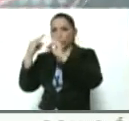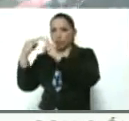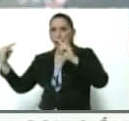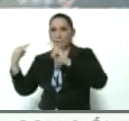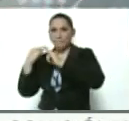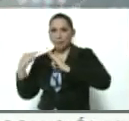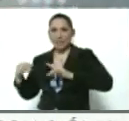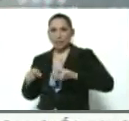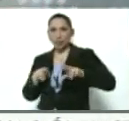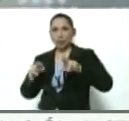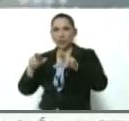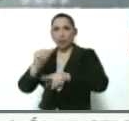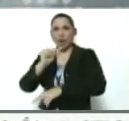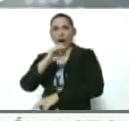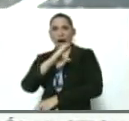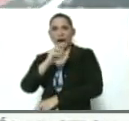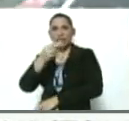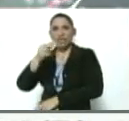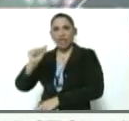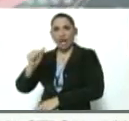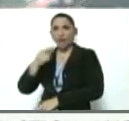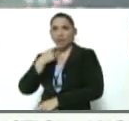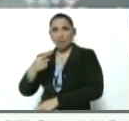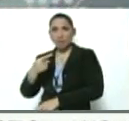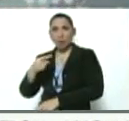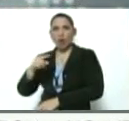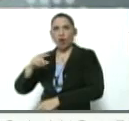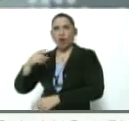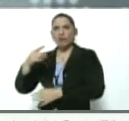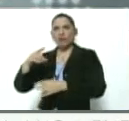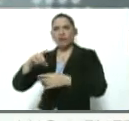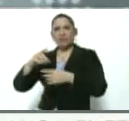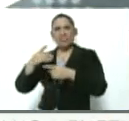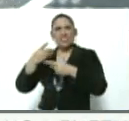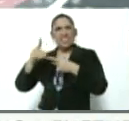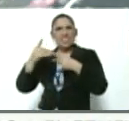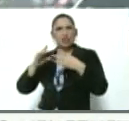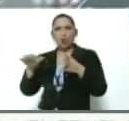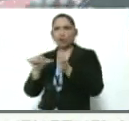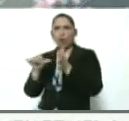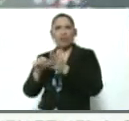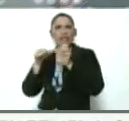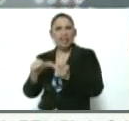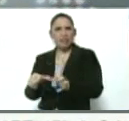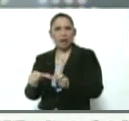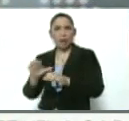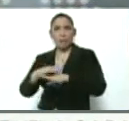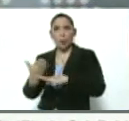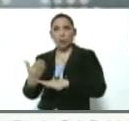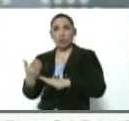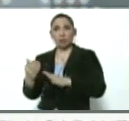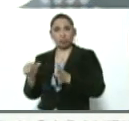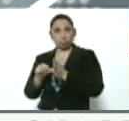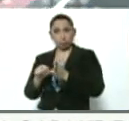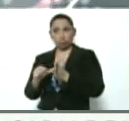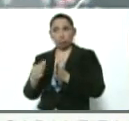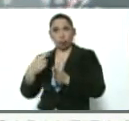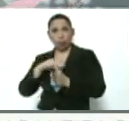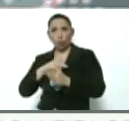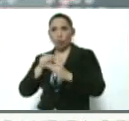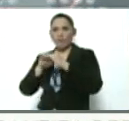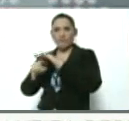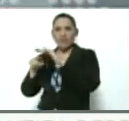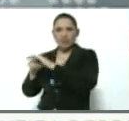Río Hacha. Dimos hasta la dirección de uno de los campamentos de entrenamiento en Río Hacha porque teníamos infiltrado la